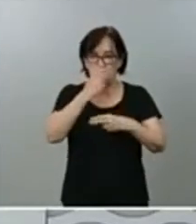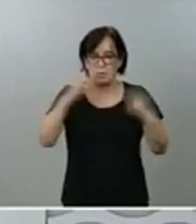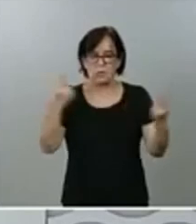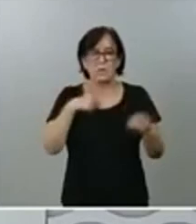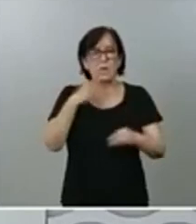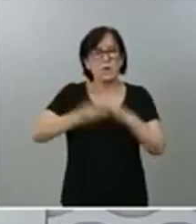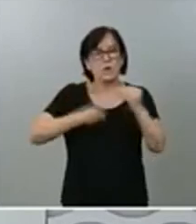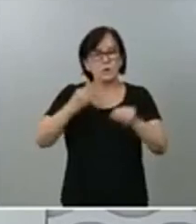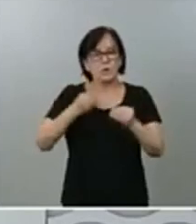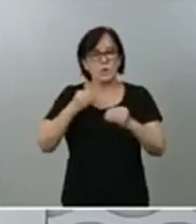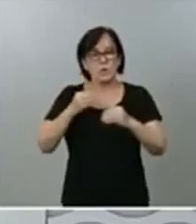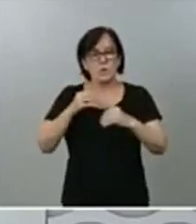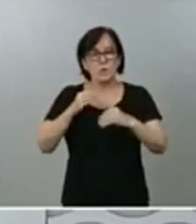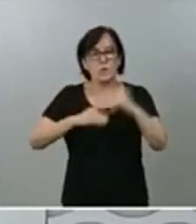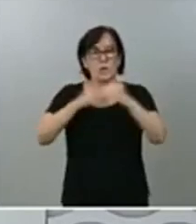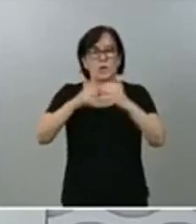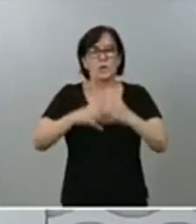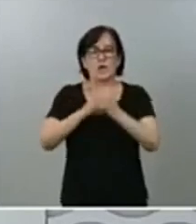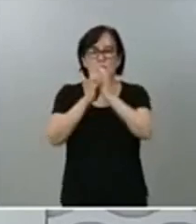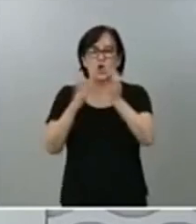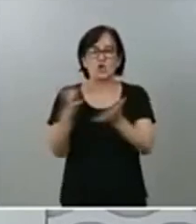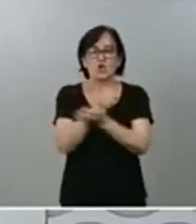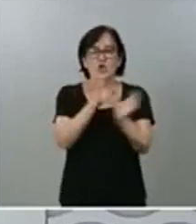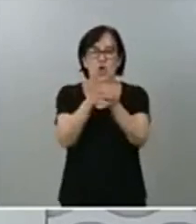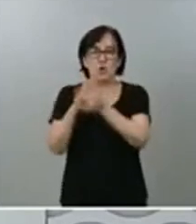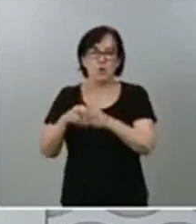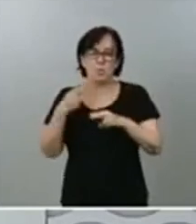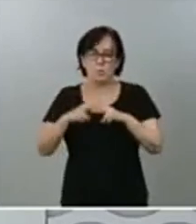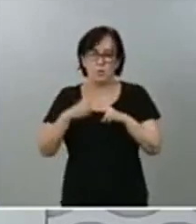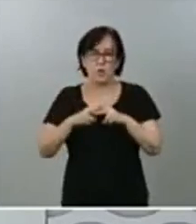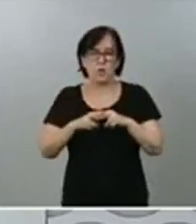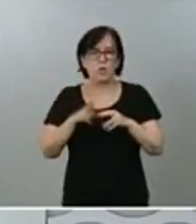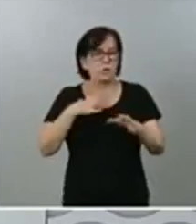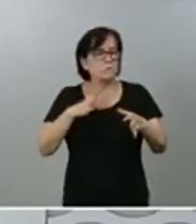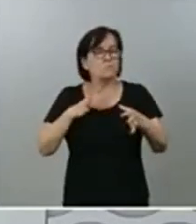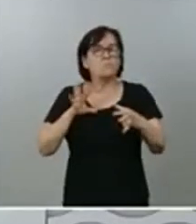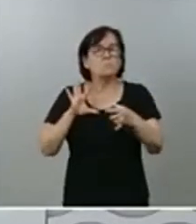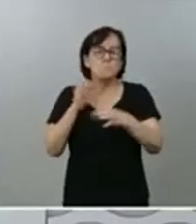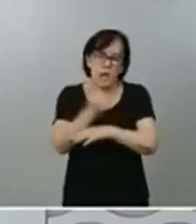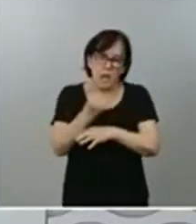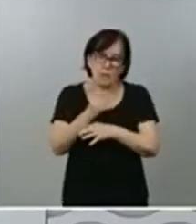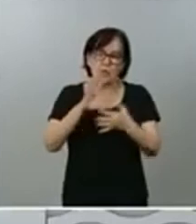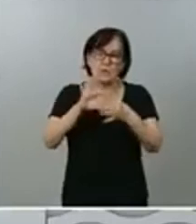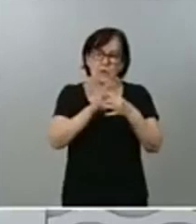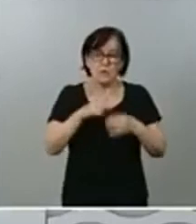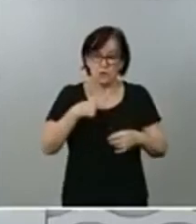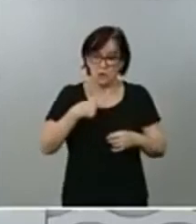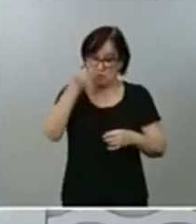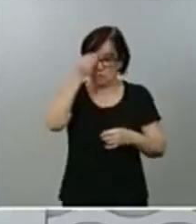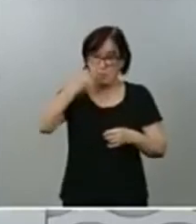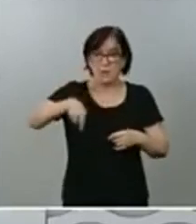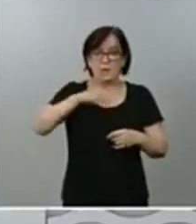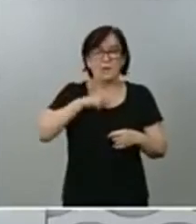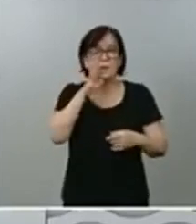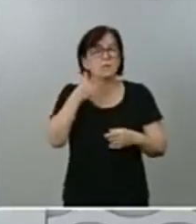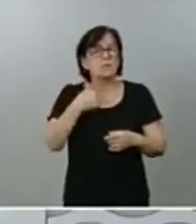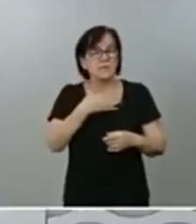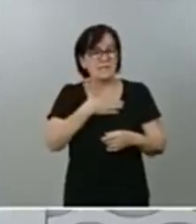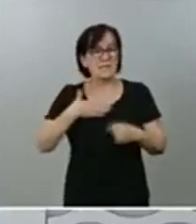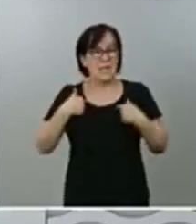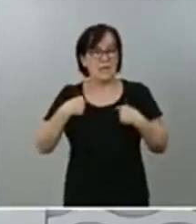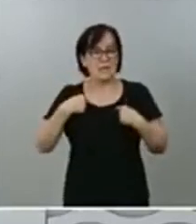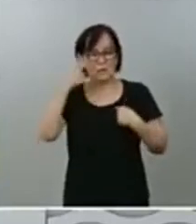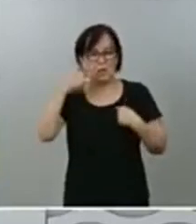reconstrucción en la que todos los partidos políticos estén concernidos. Ustedes saben que yo aspiro a contar con el apoyo del Grupo